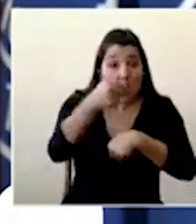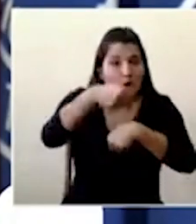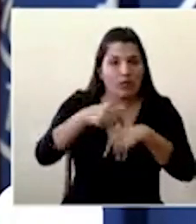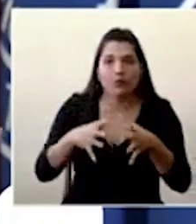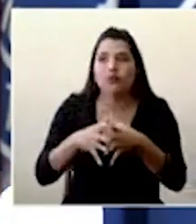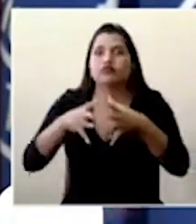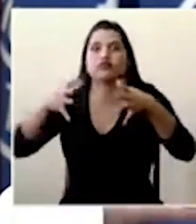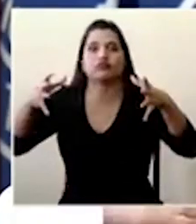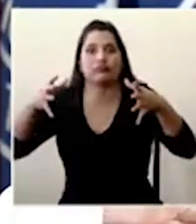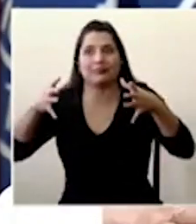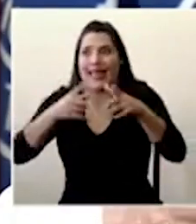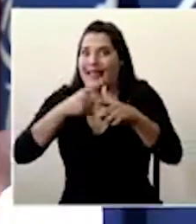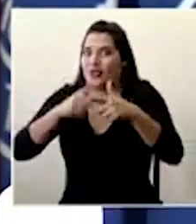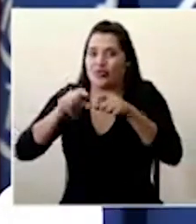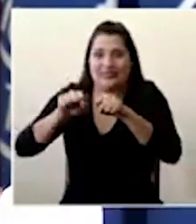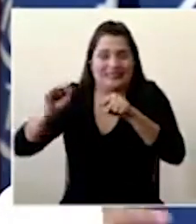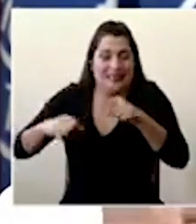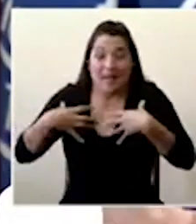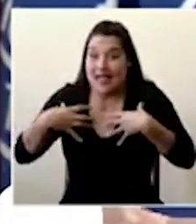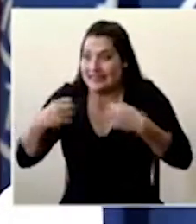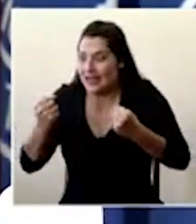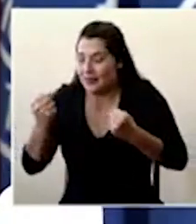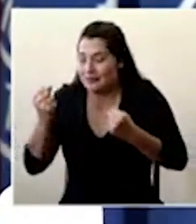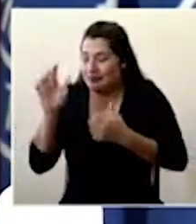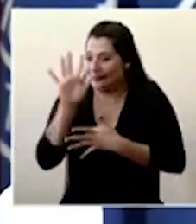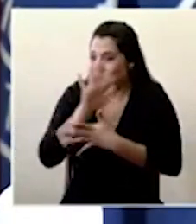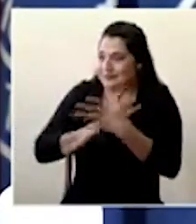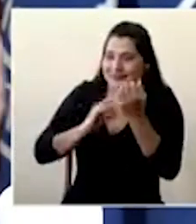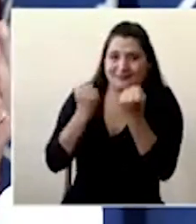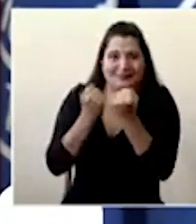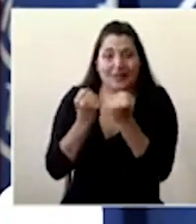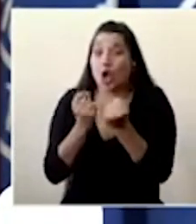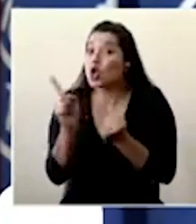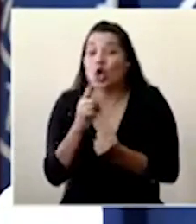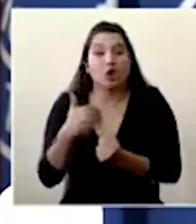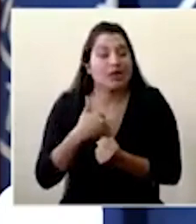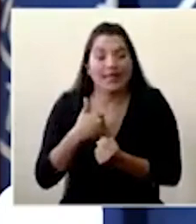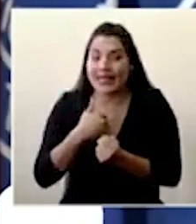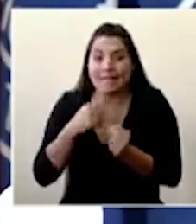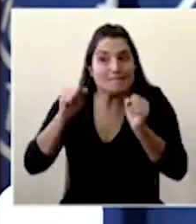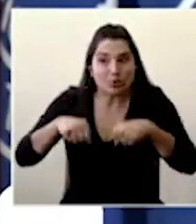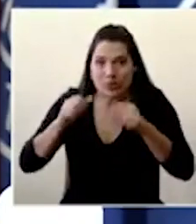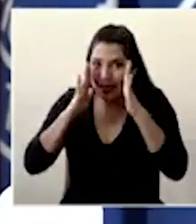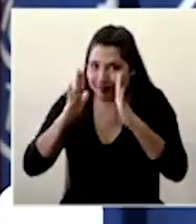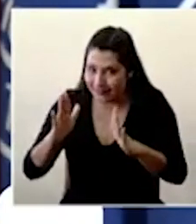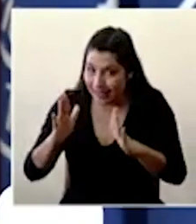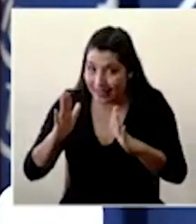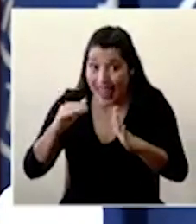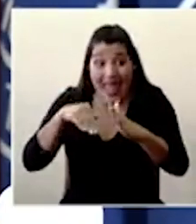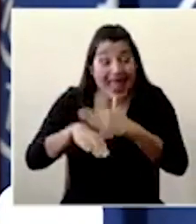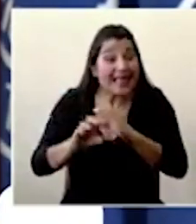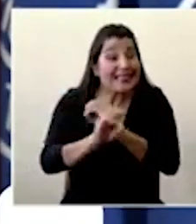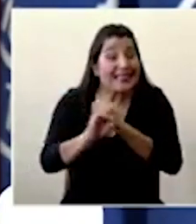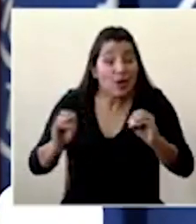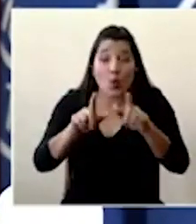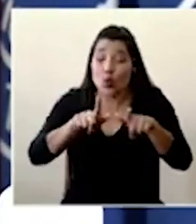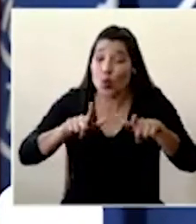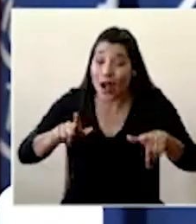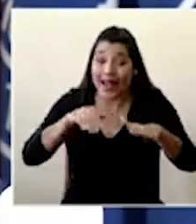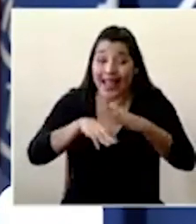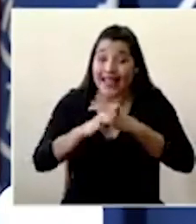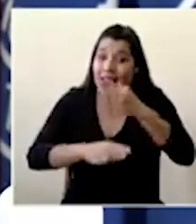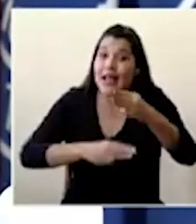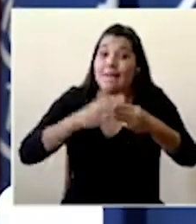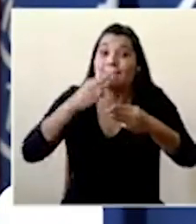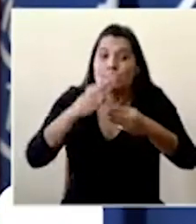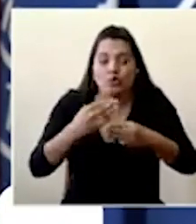y eso ha hecho que los sistemas se colapsen que no haya posibilidad y lo hemos dicho en ningún lugar del mundo va a haber esa cantidad si los casos